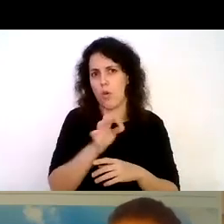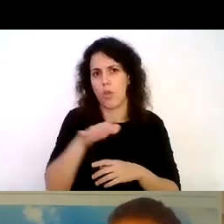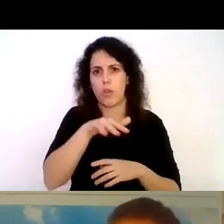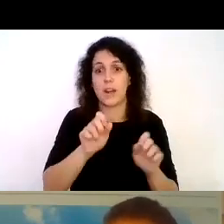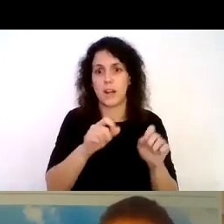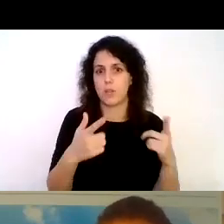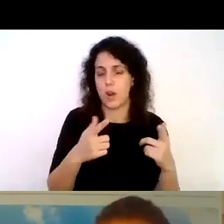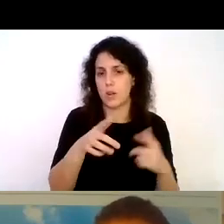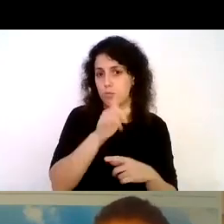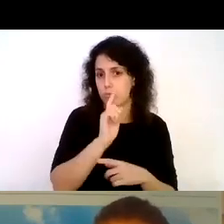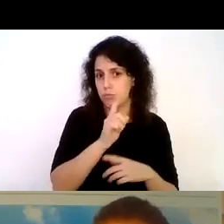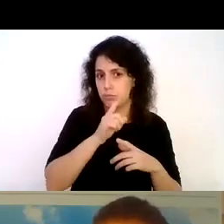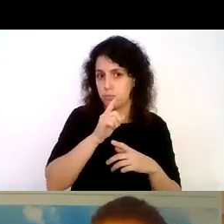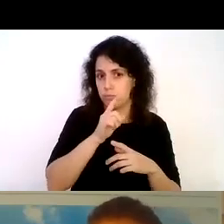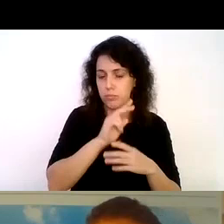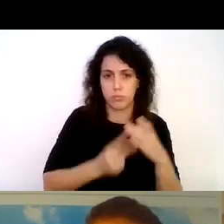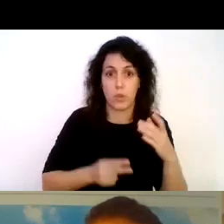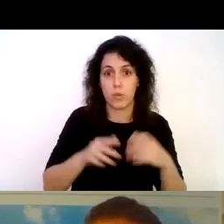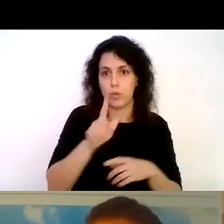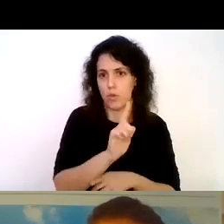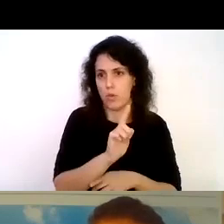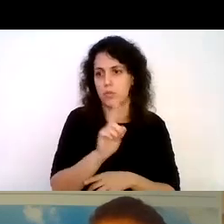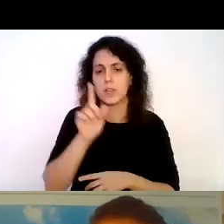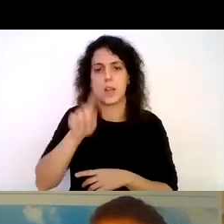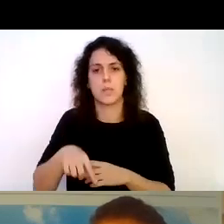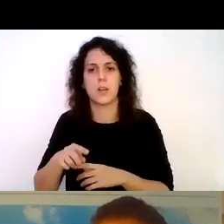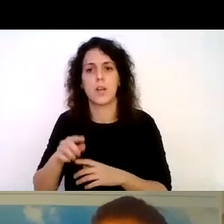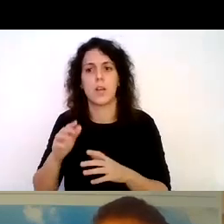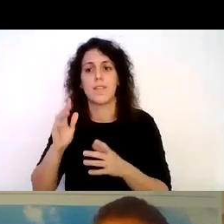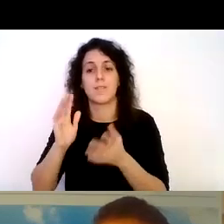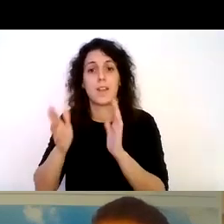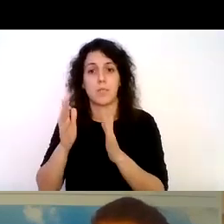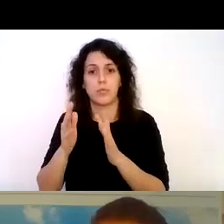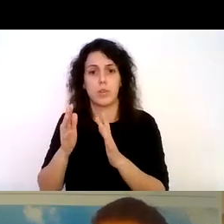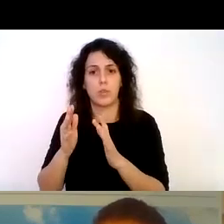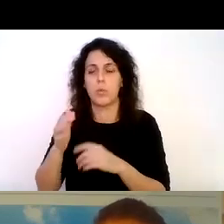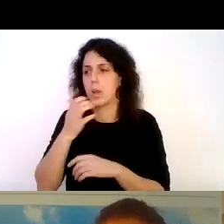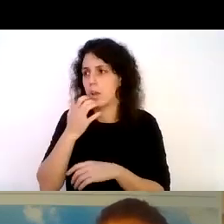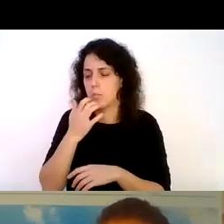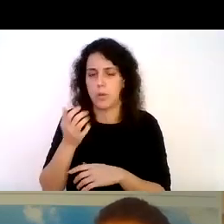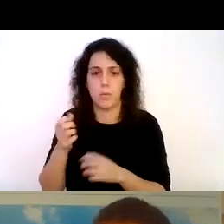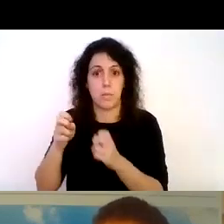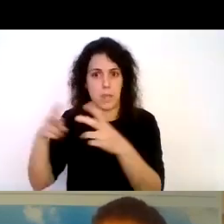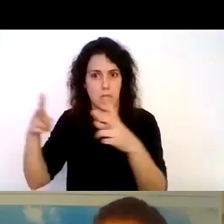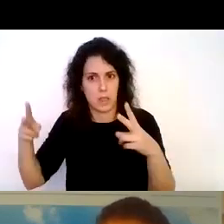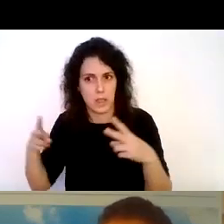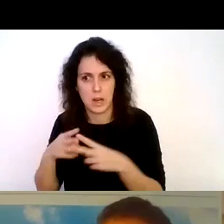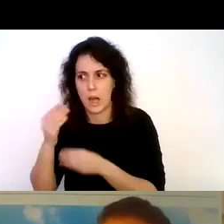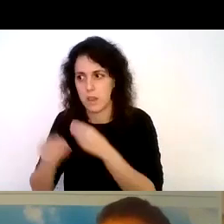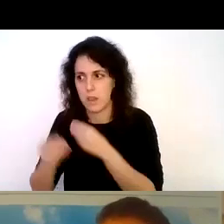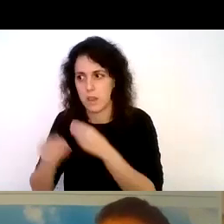como decía antes tiene un potencial terapéutico importantísimo se puede realizar en piscinas la experiencia